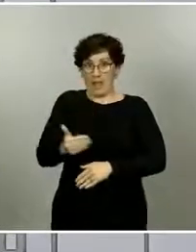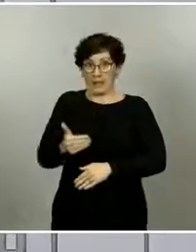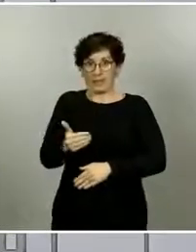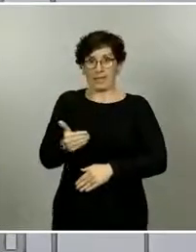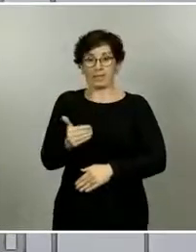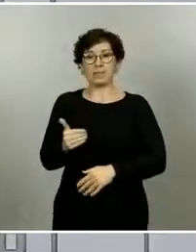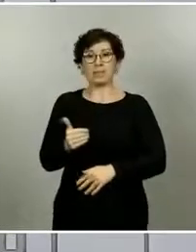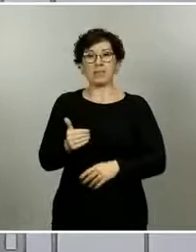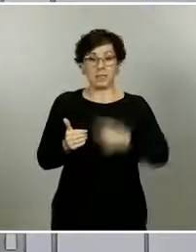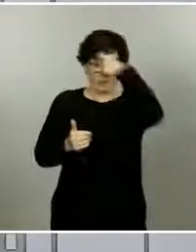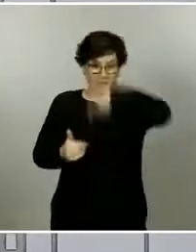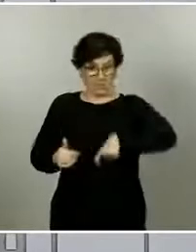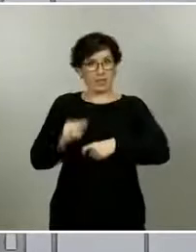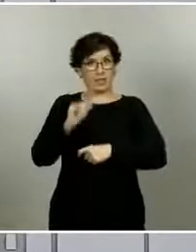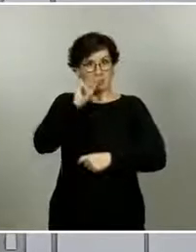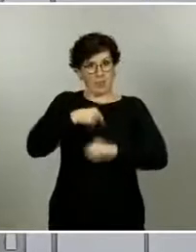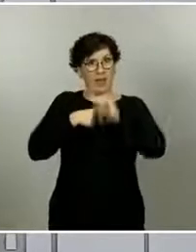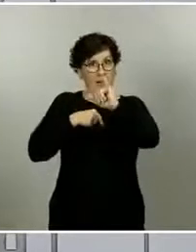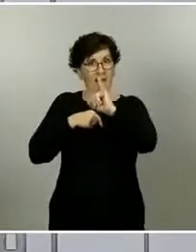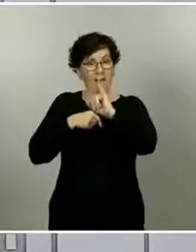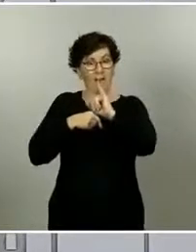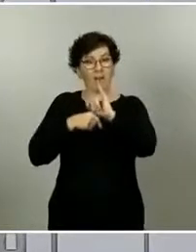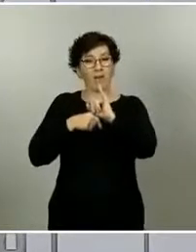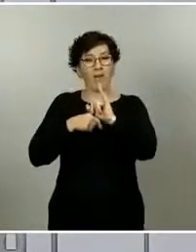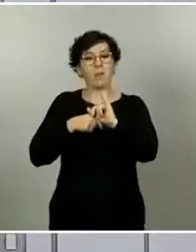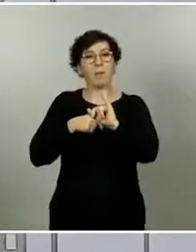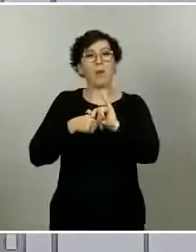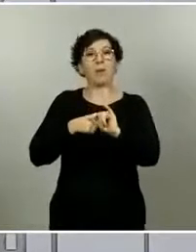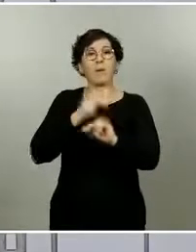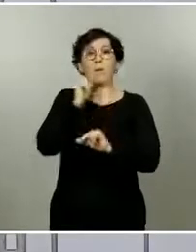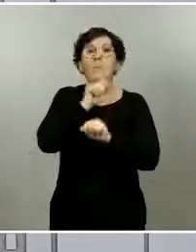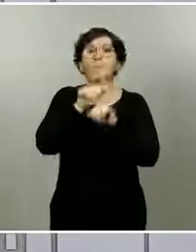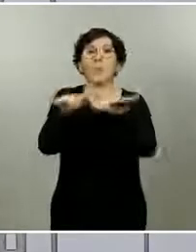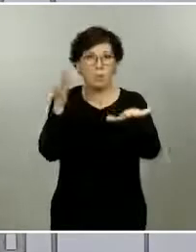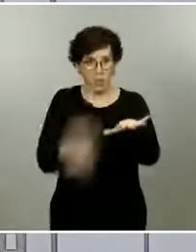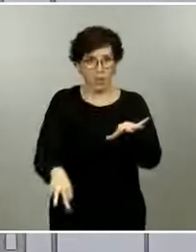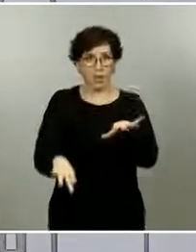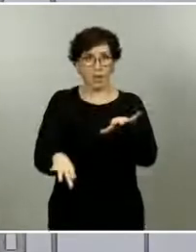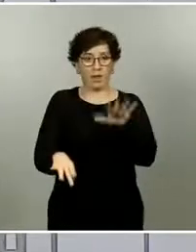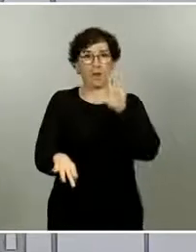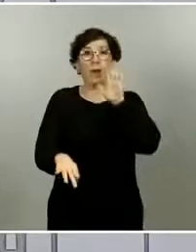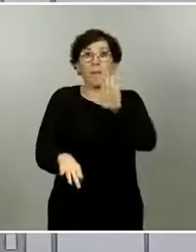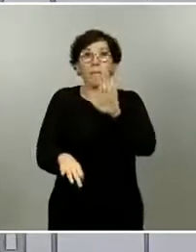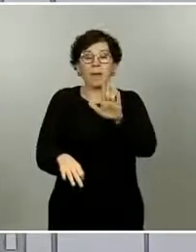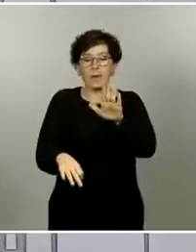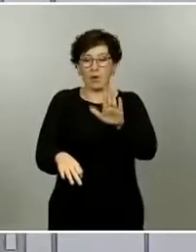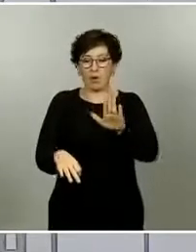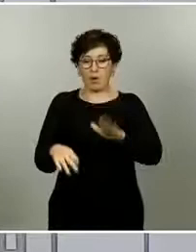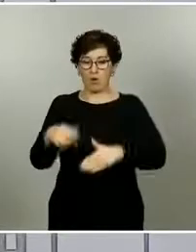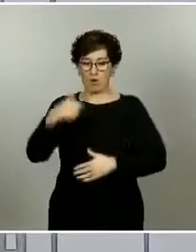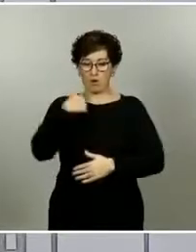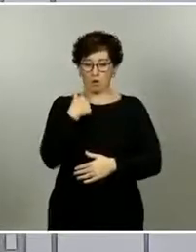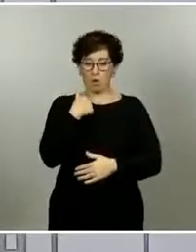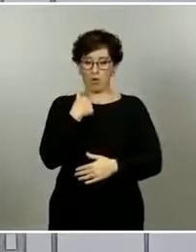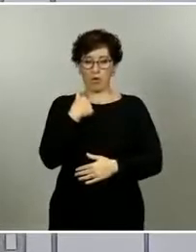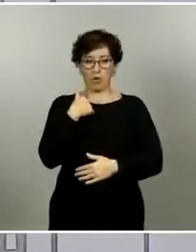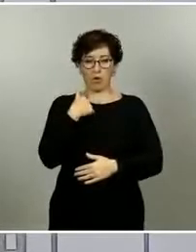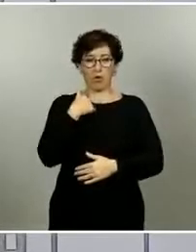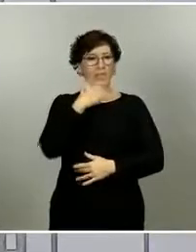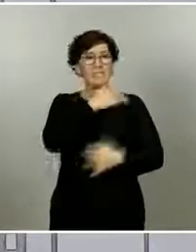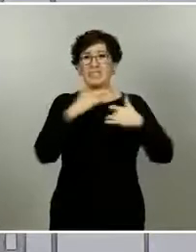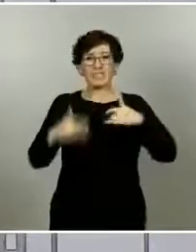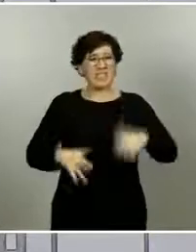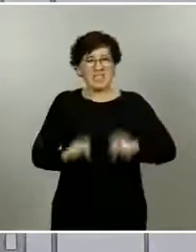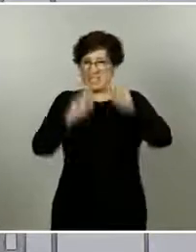hasta cierto grado, no tenemos muy claro todavía cuál es el rol en la transmisión de aquellos que son completamente